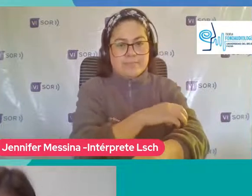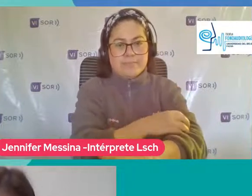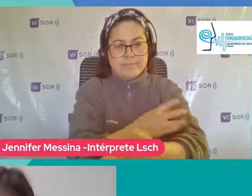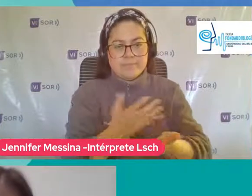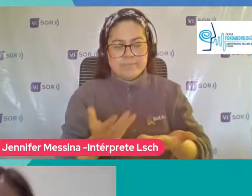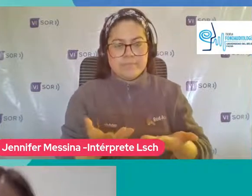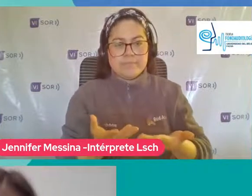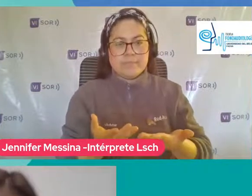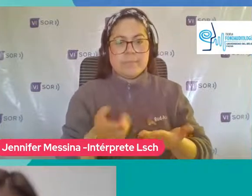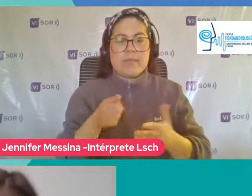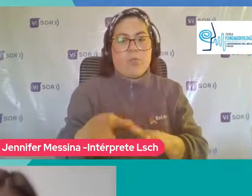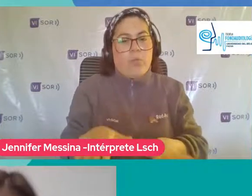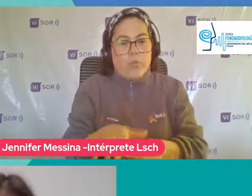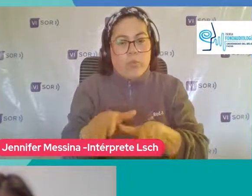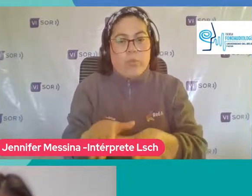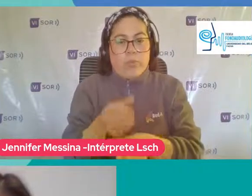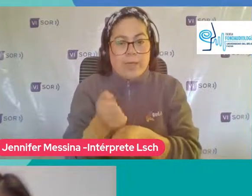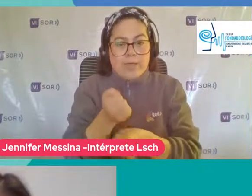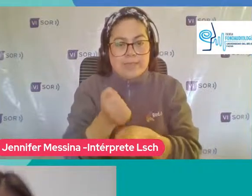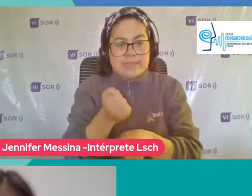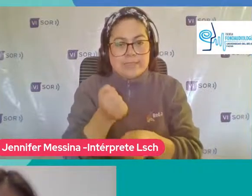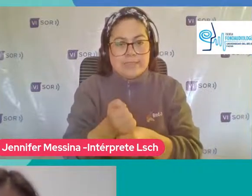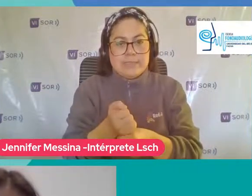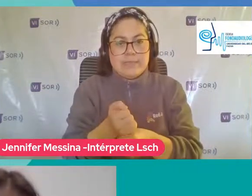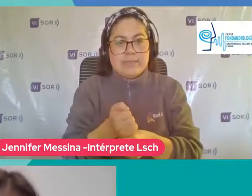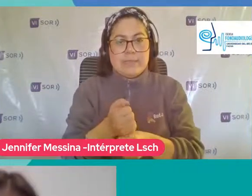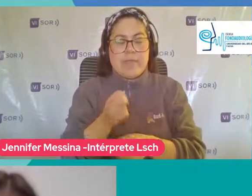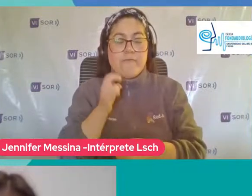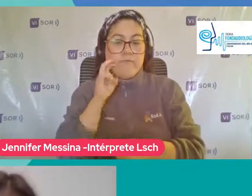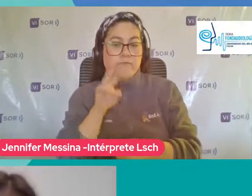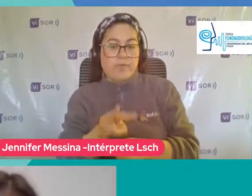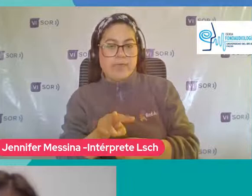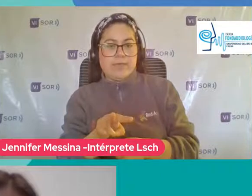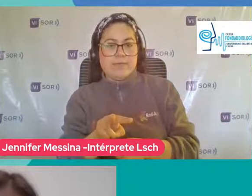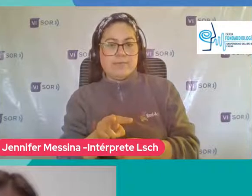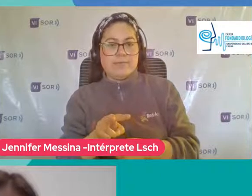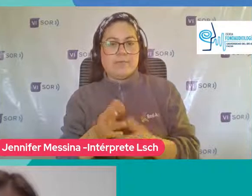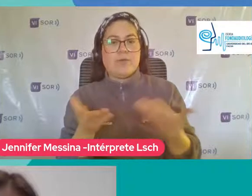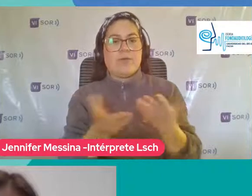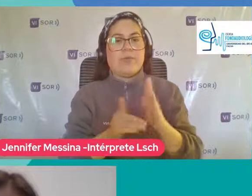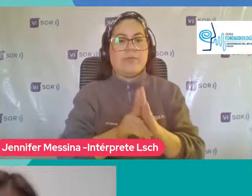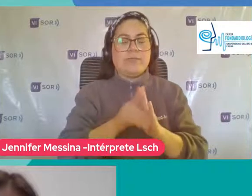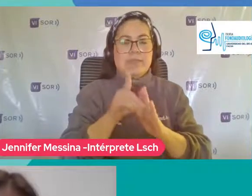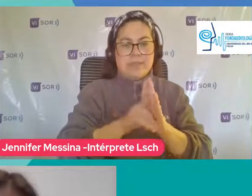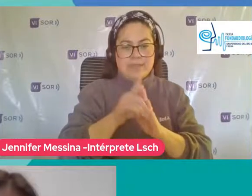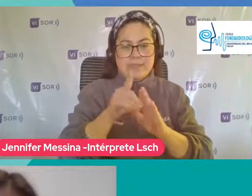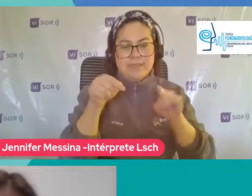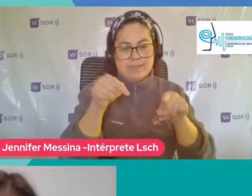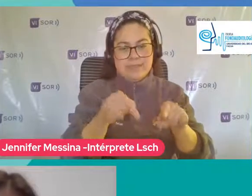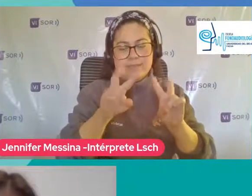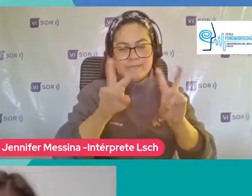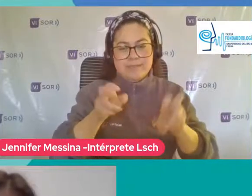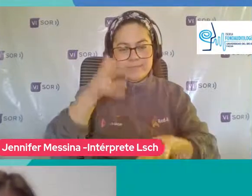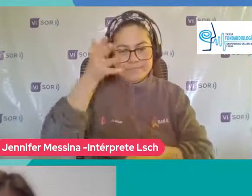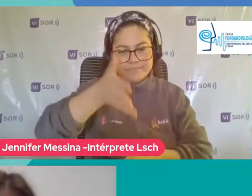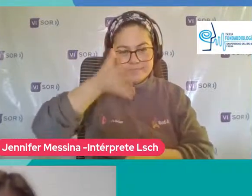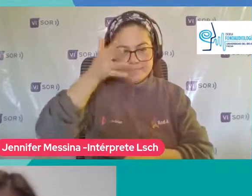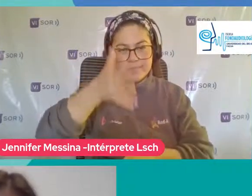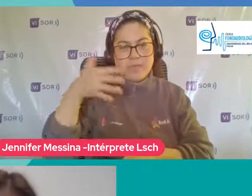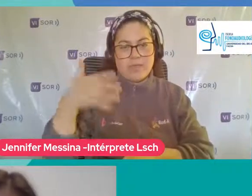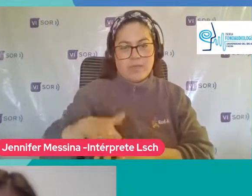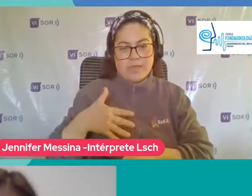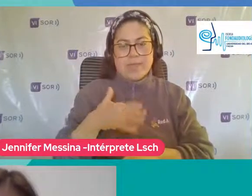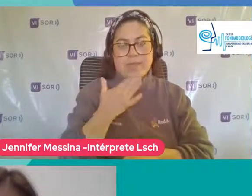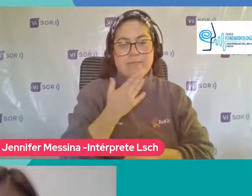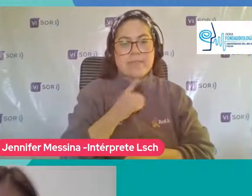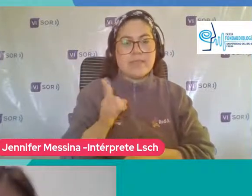Debido a su agenda Ha estado observando Como el desarrollo De este importante webinar Y por supuesto También en nombre